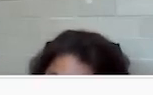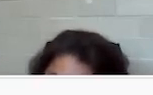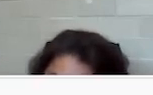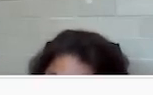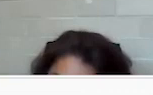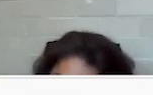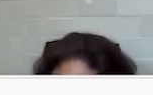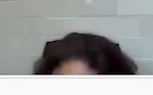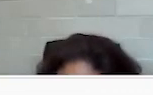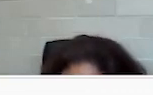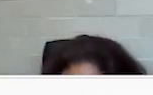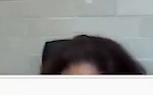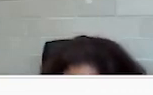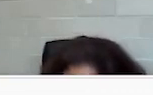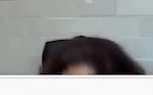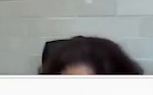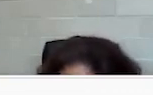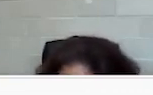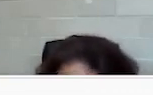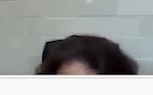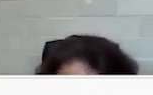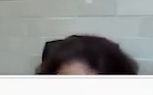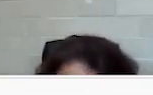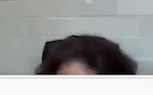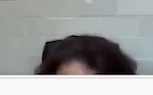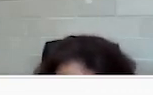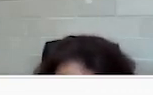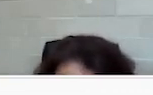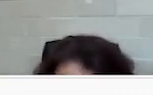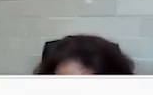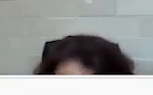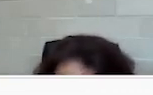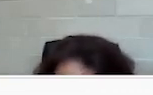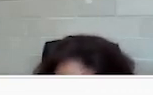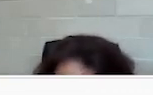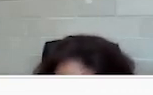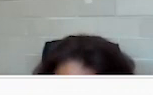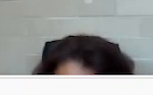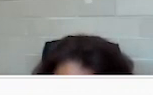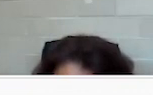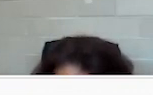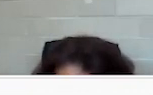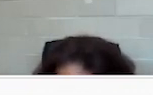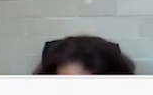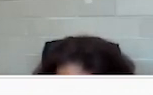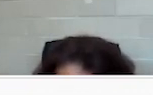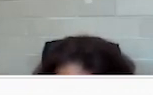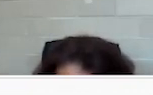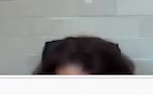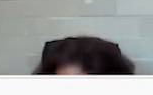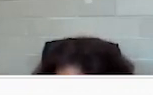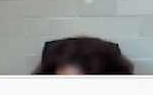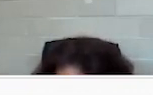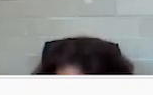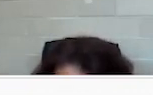Yo aquí tengo otra sesión abierta como asesor. Lo pasé a análisis. Le doy, si se fijan aquí ya cambió. En la